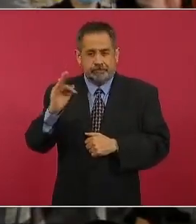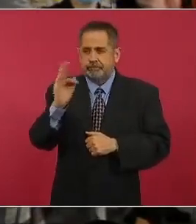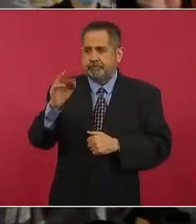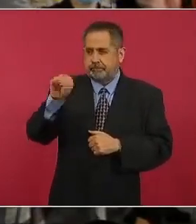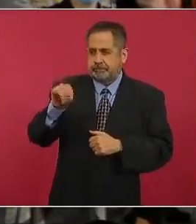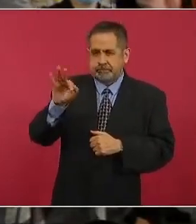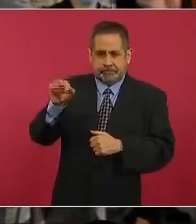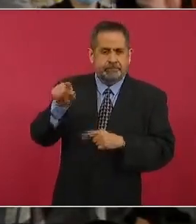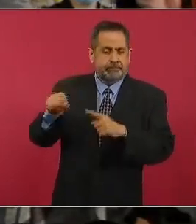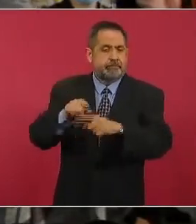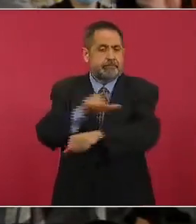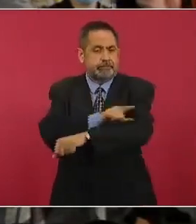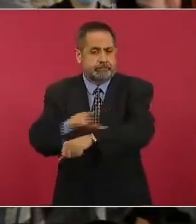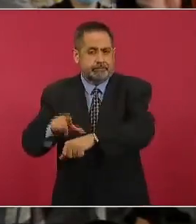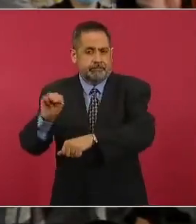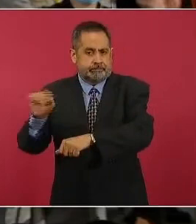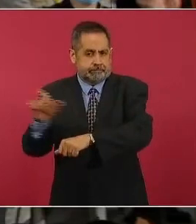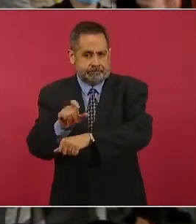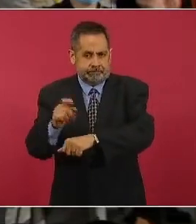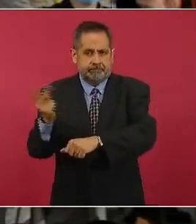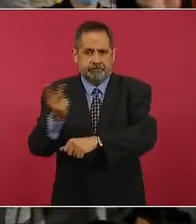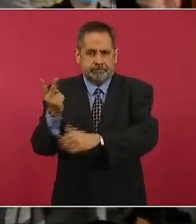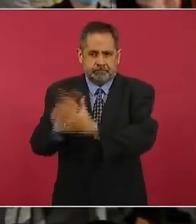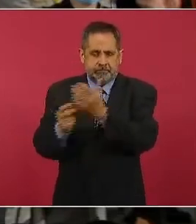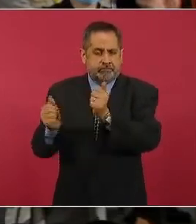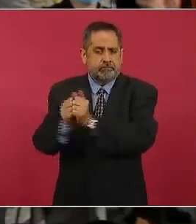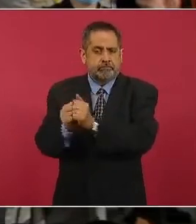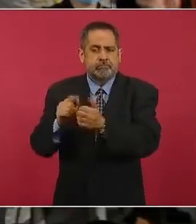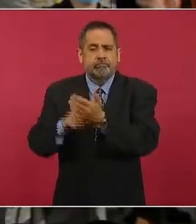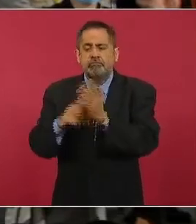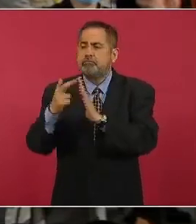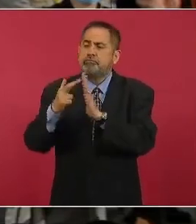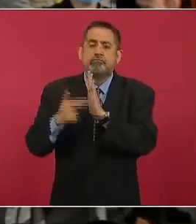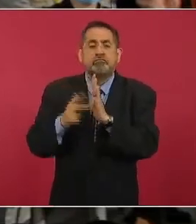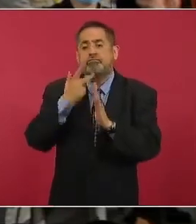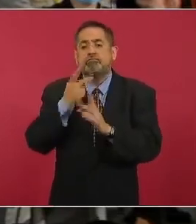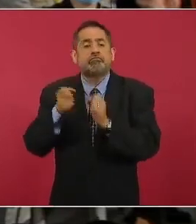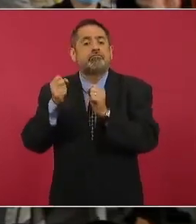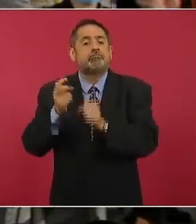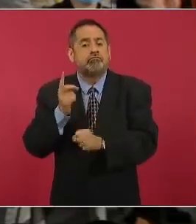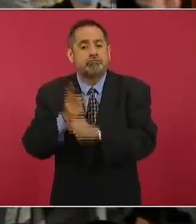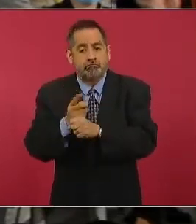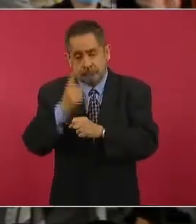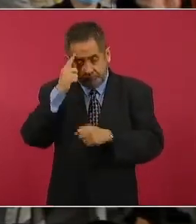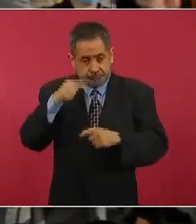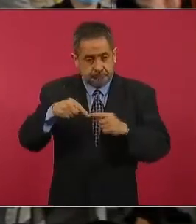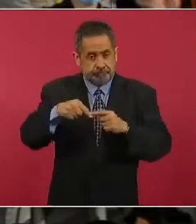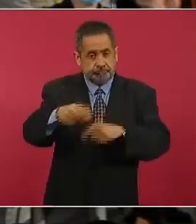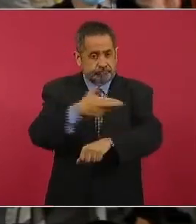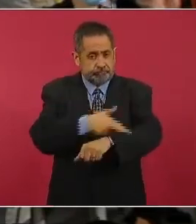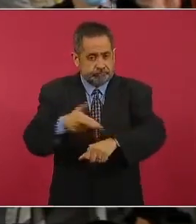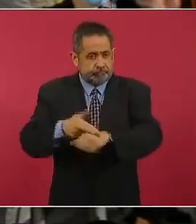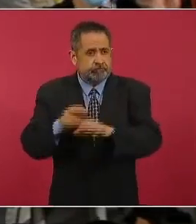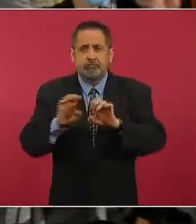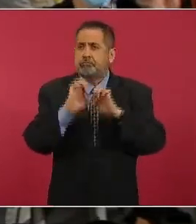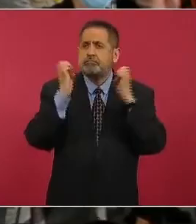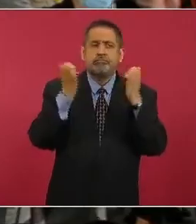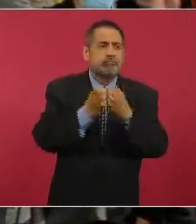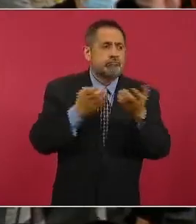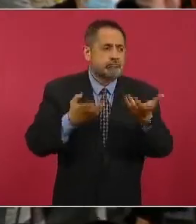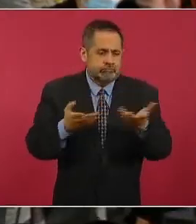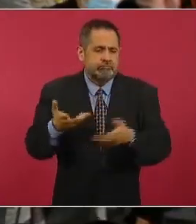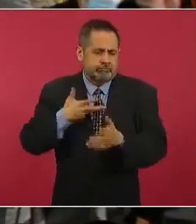MX, no sé si le informaron, si tienen protocolo de seguridad para la operación de los estadios,